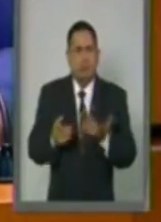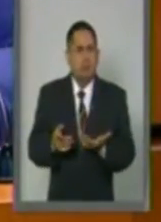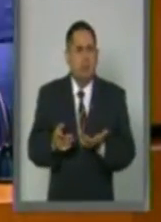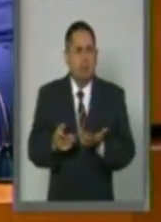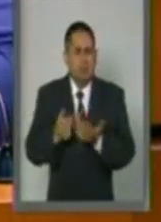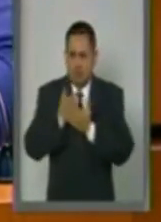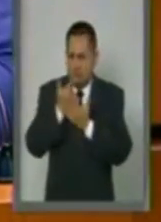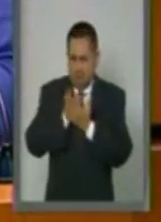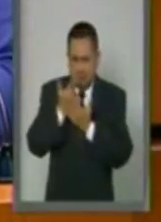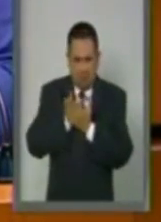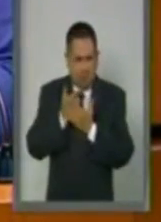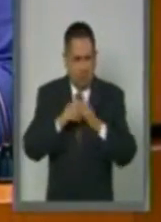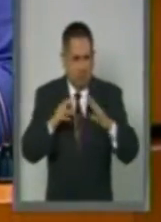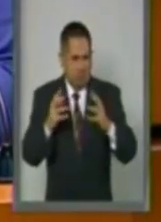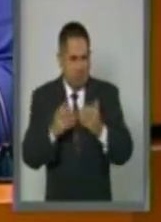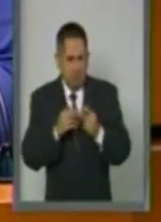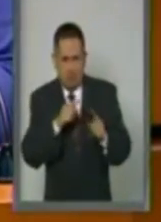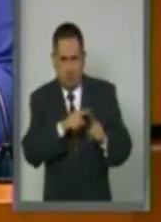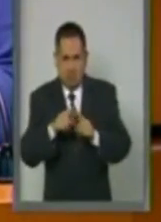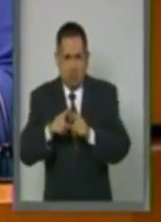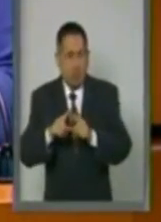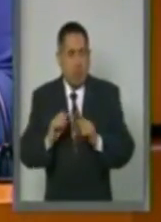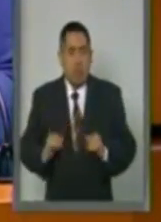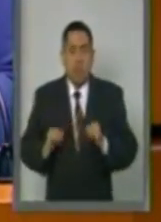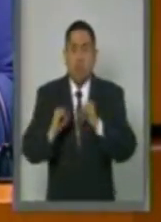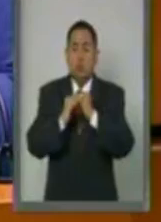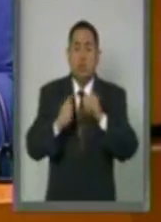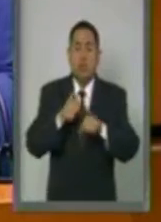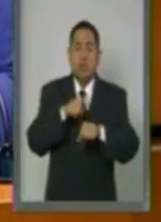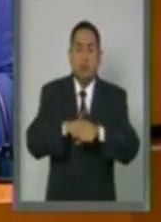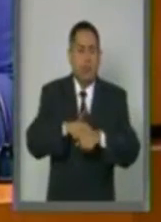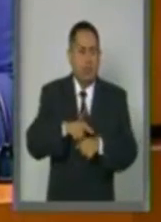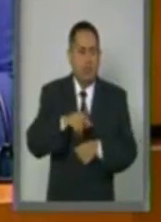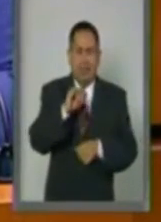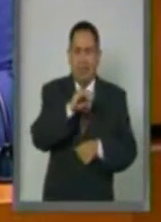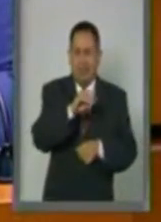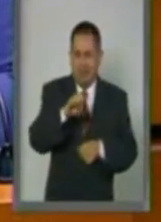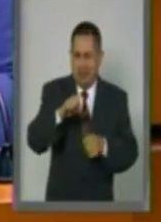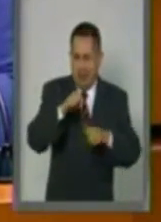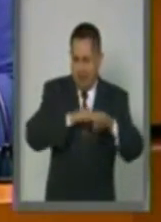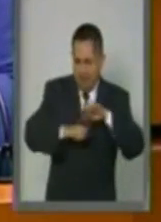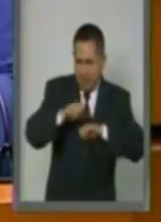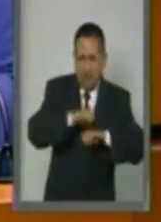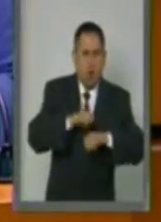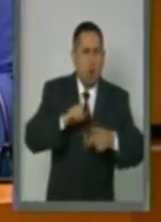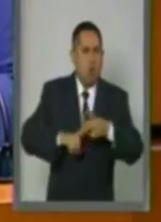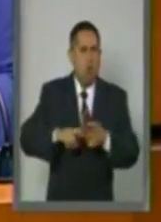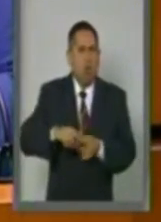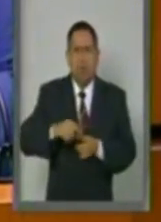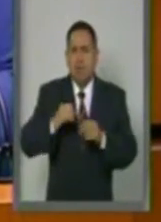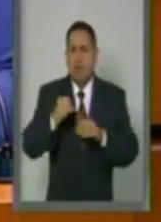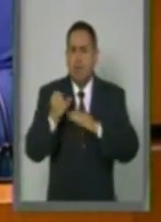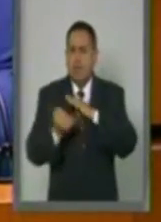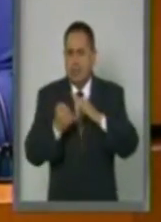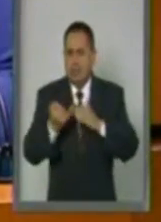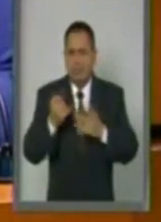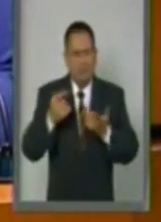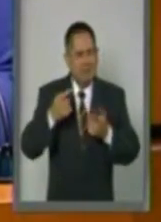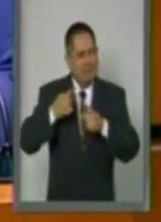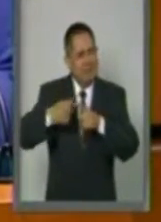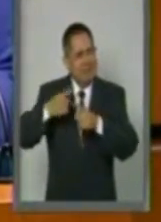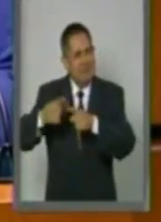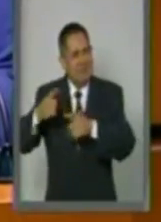del Instituto Nacional del Empleo, del Instituto Nacional de Adultos Mayores, te das cuenta